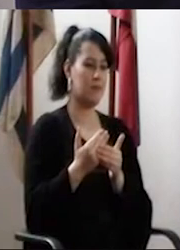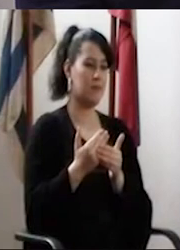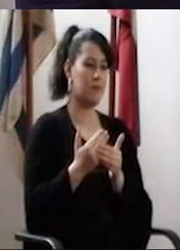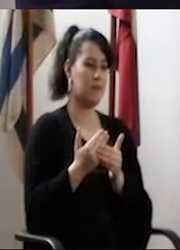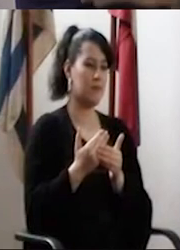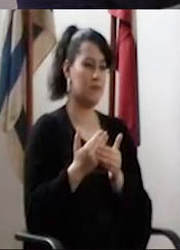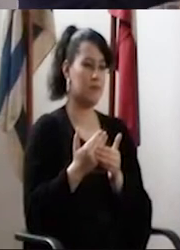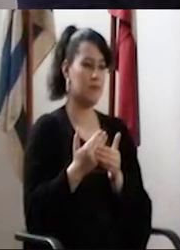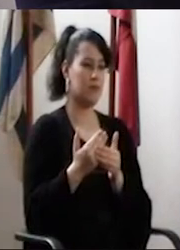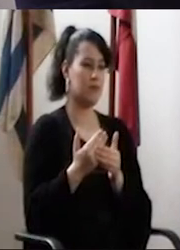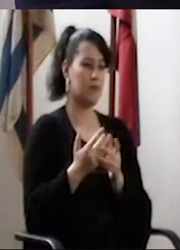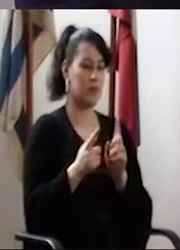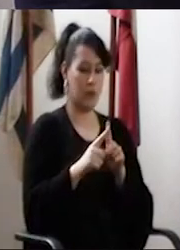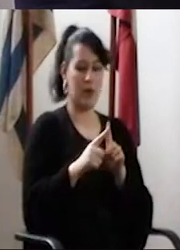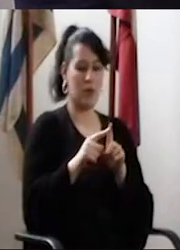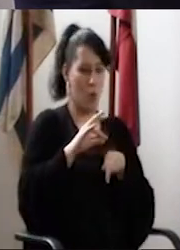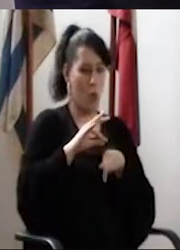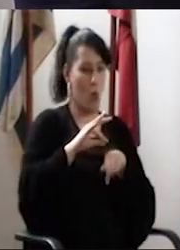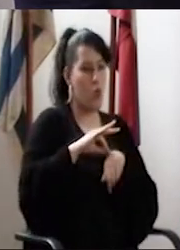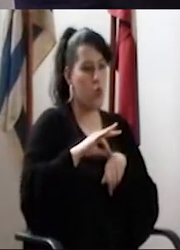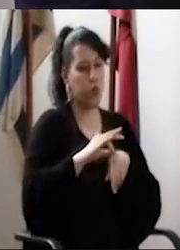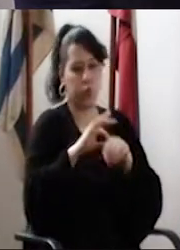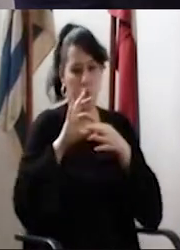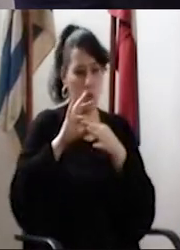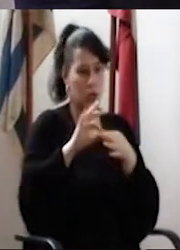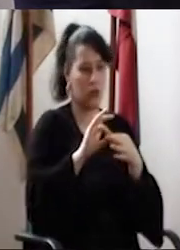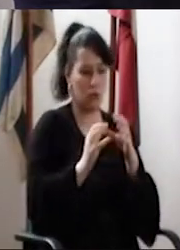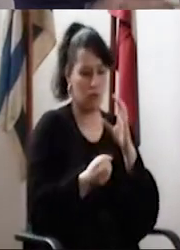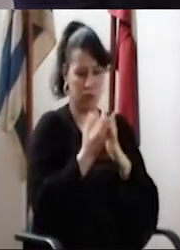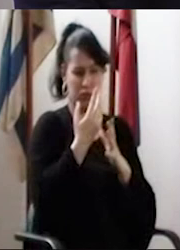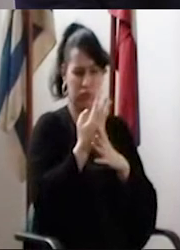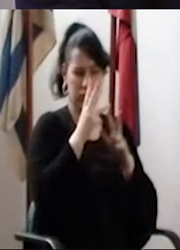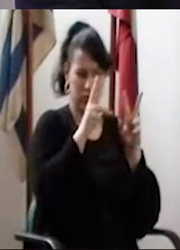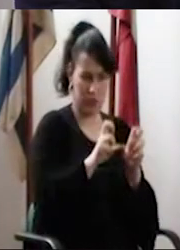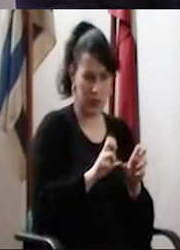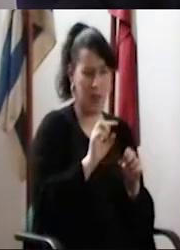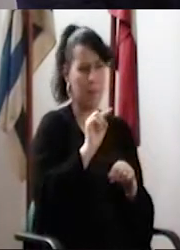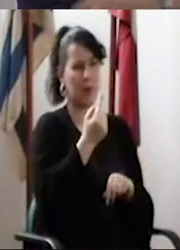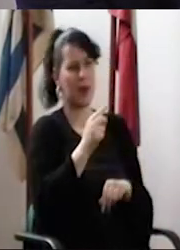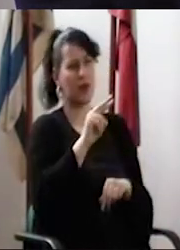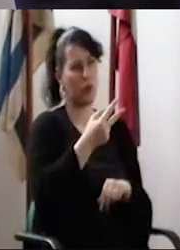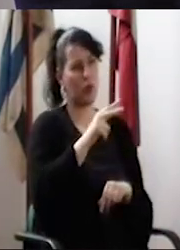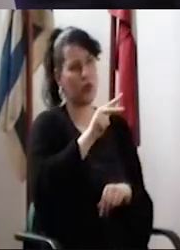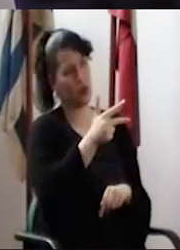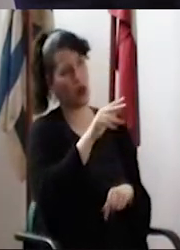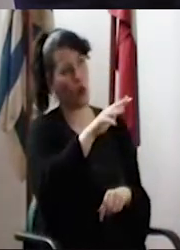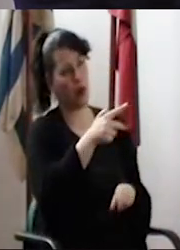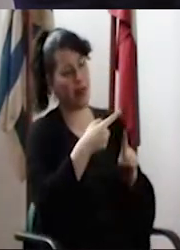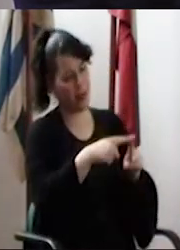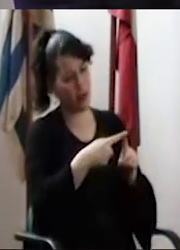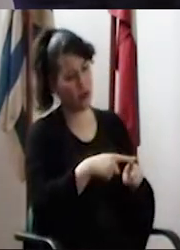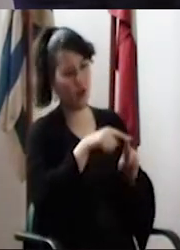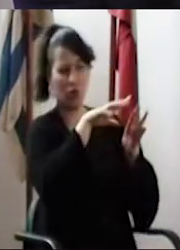acompasando una serie de hitos. Porque si yo recuerdo las primeras discusiones, las segundas, las